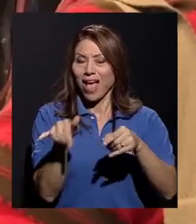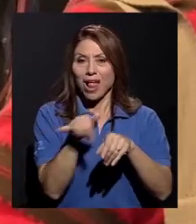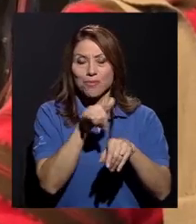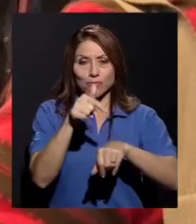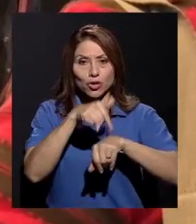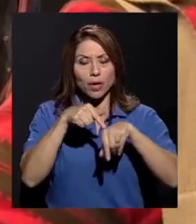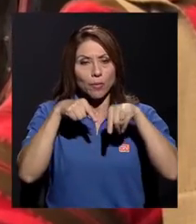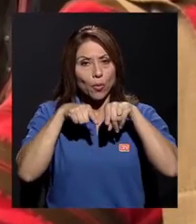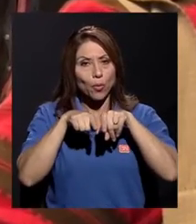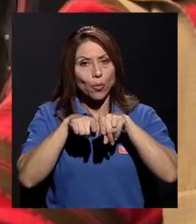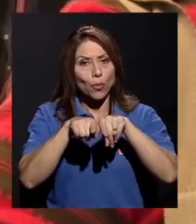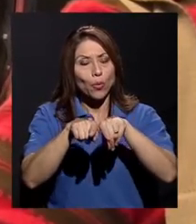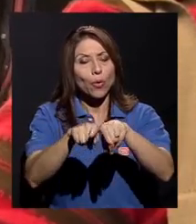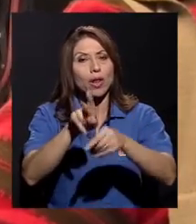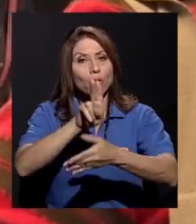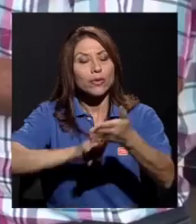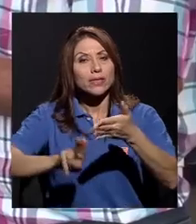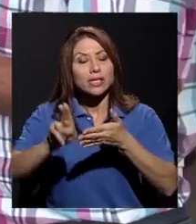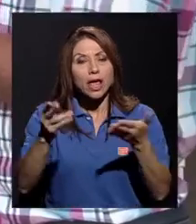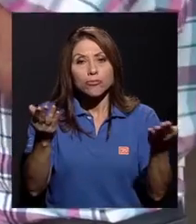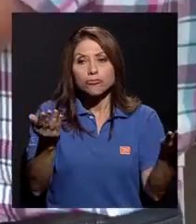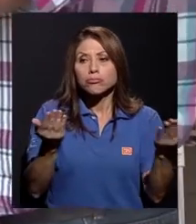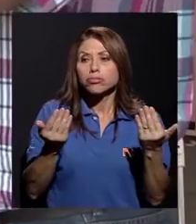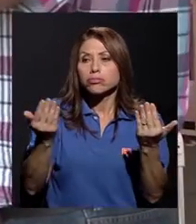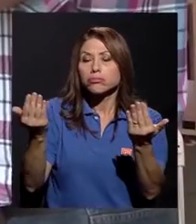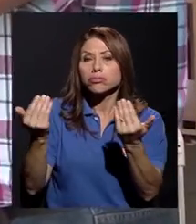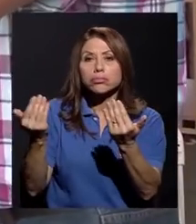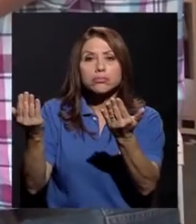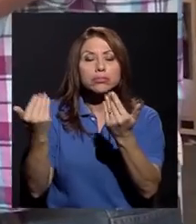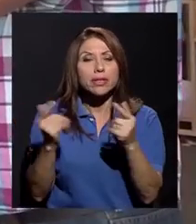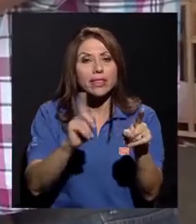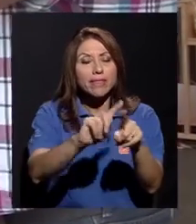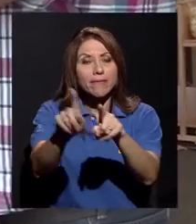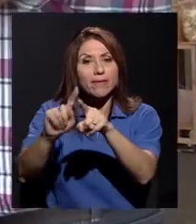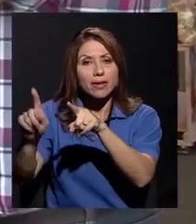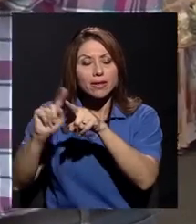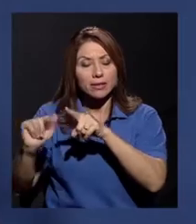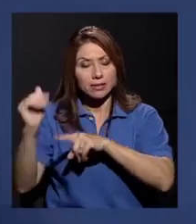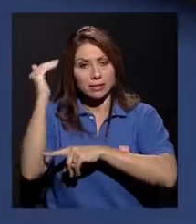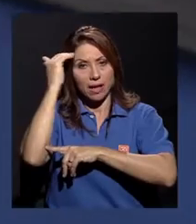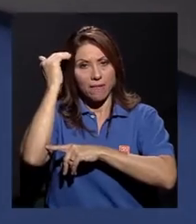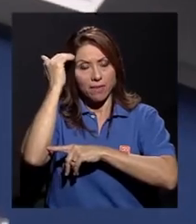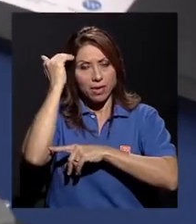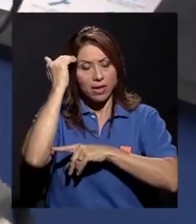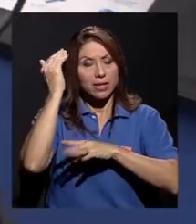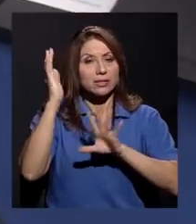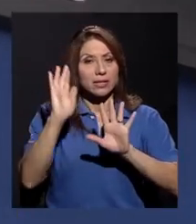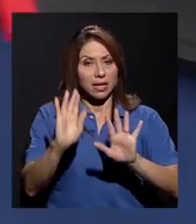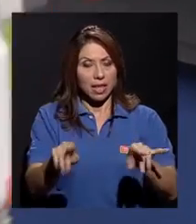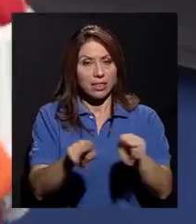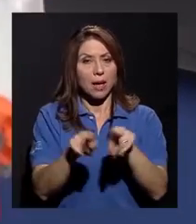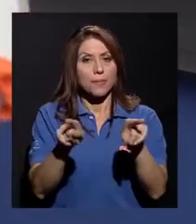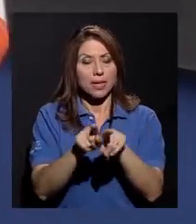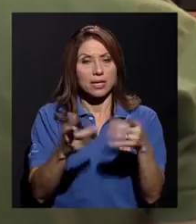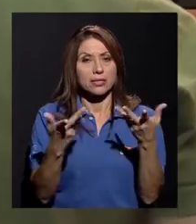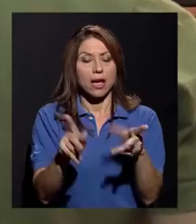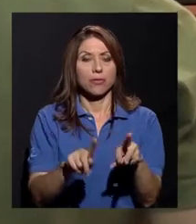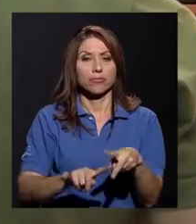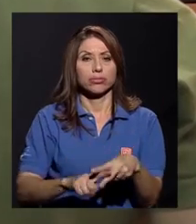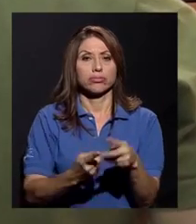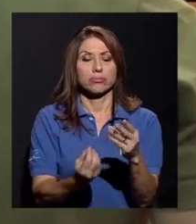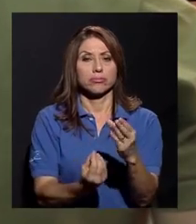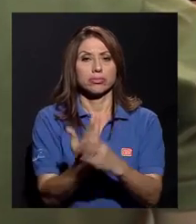siendo receptiva de los saberes que también se han gestado en la comunidad costarricense.